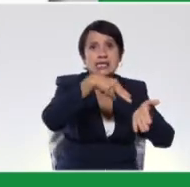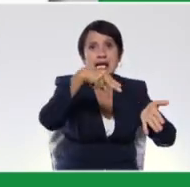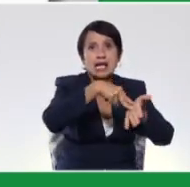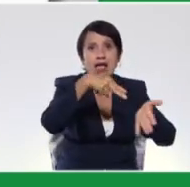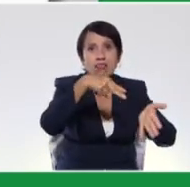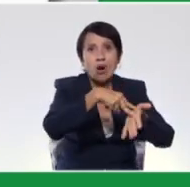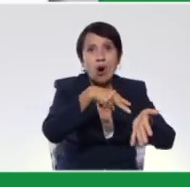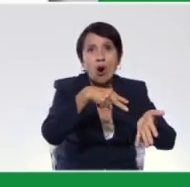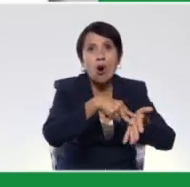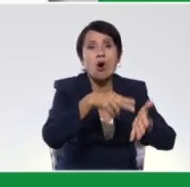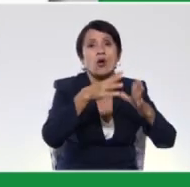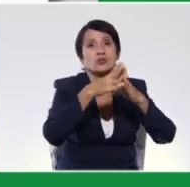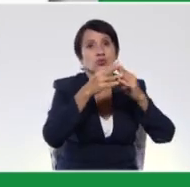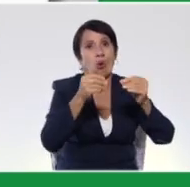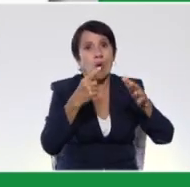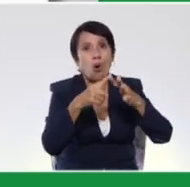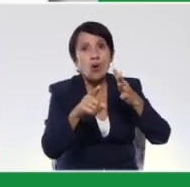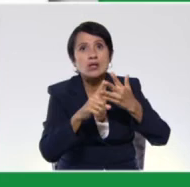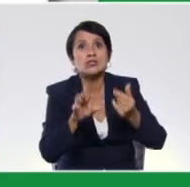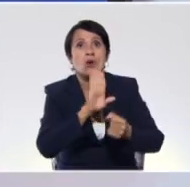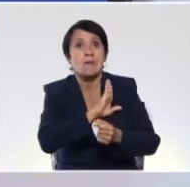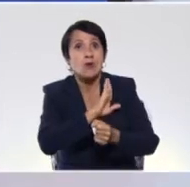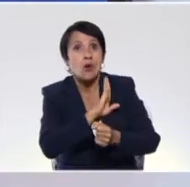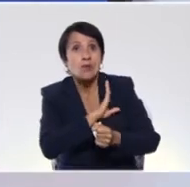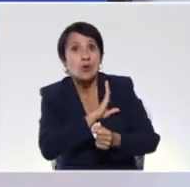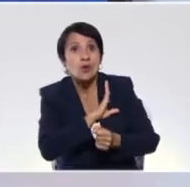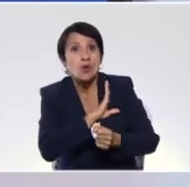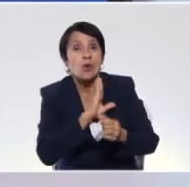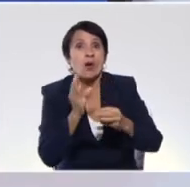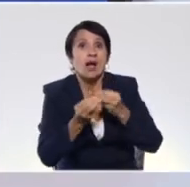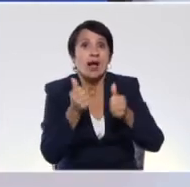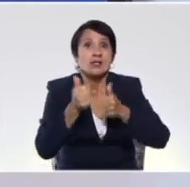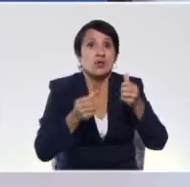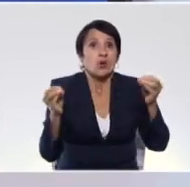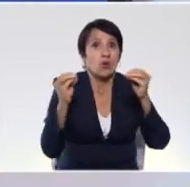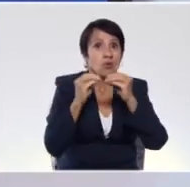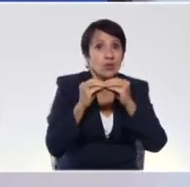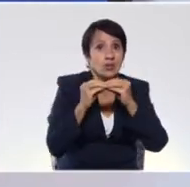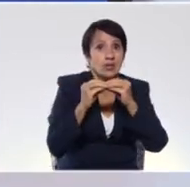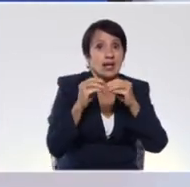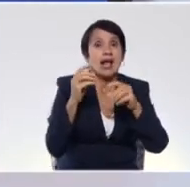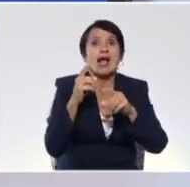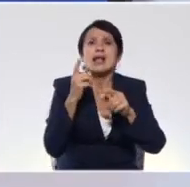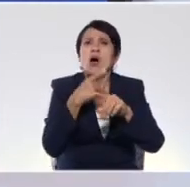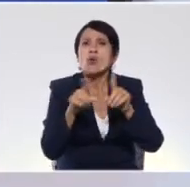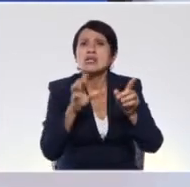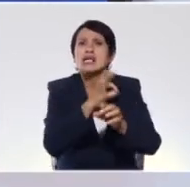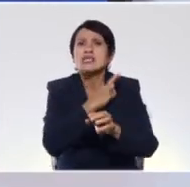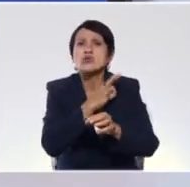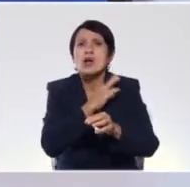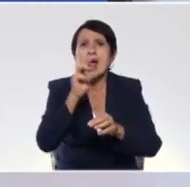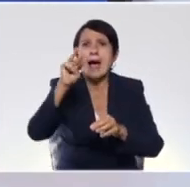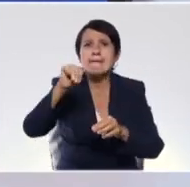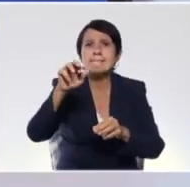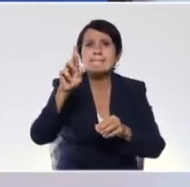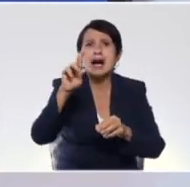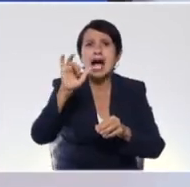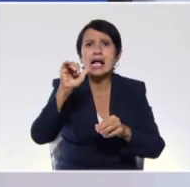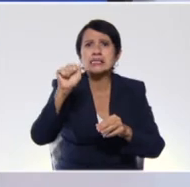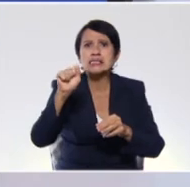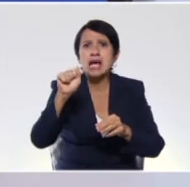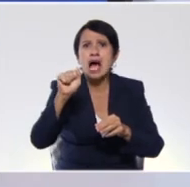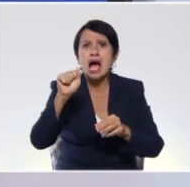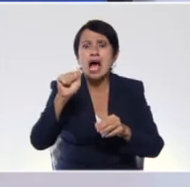determinando cuáles son propios y cuáles son comunes. La olla de la señora María. Cuando me habla de la olla de la señora María,